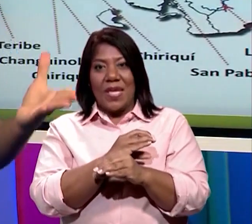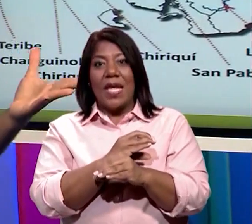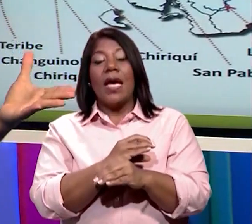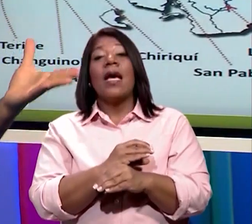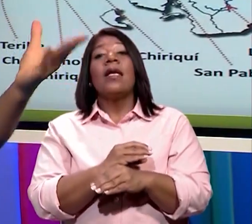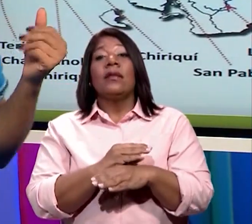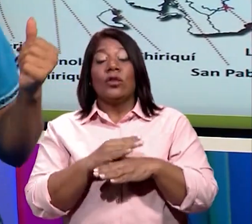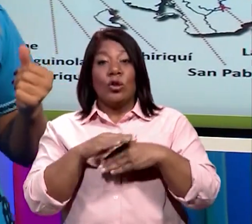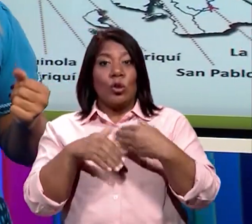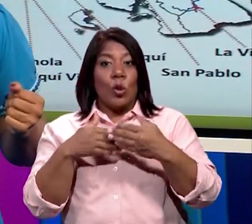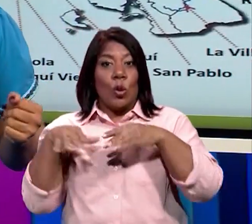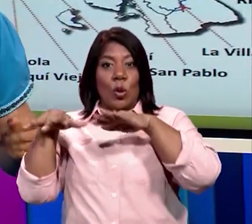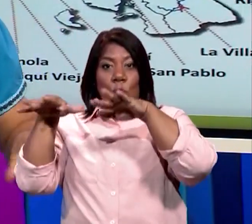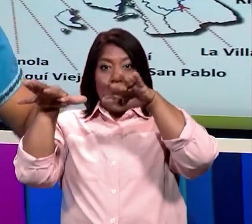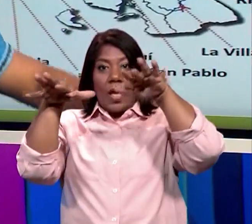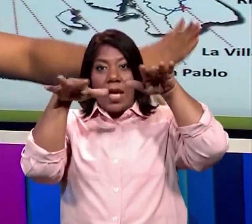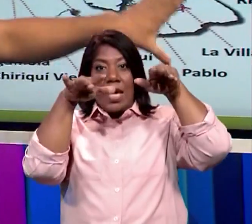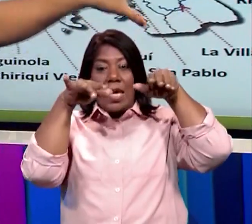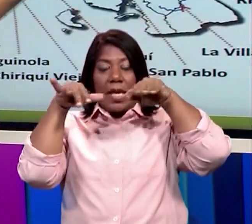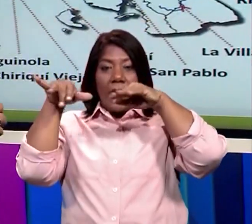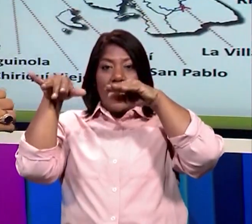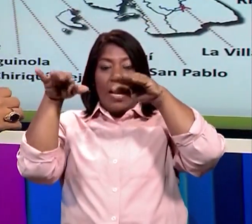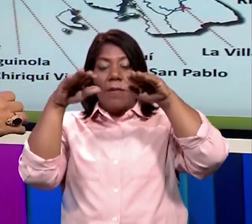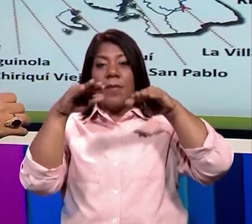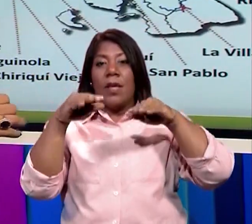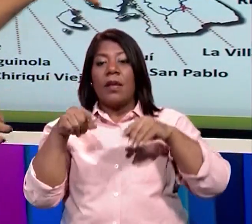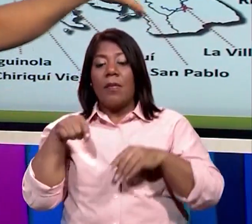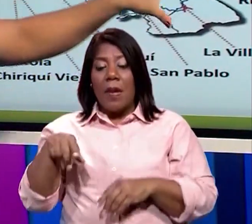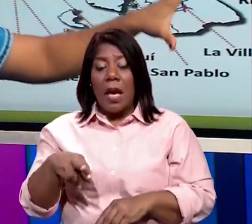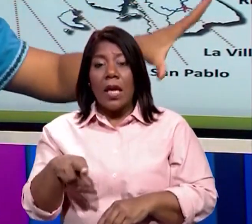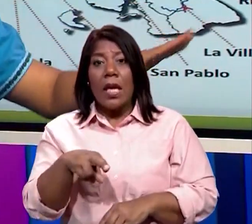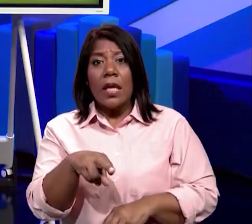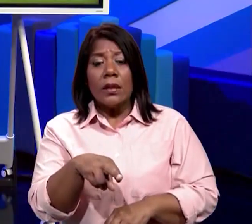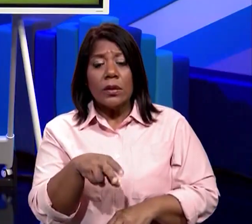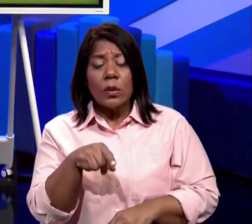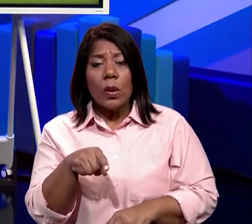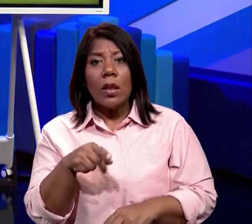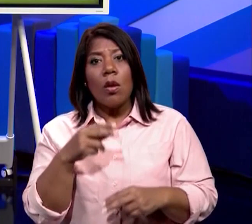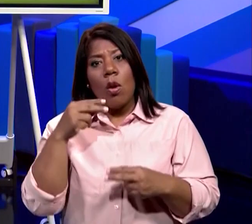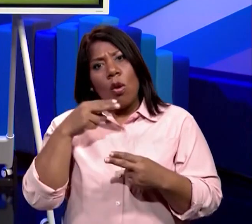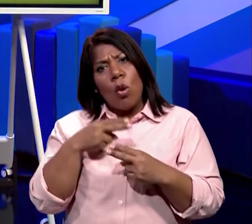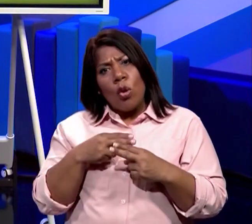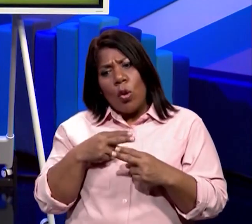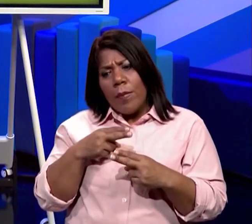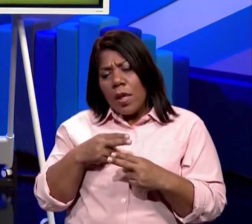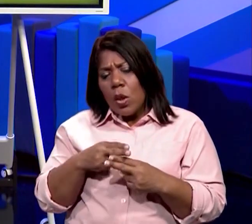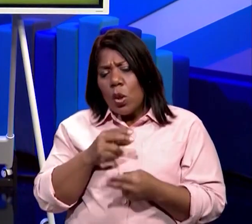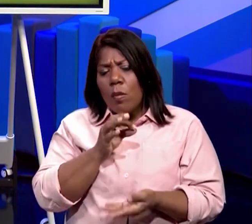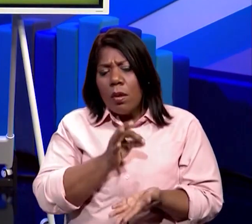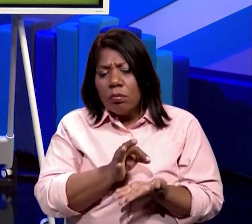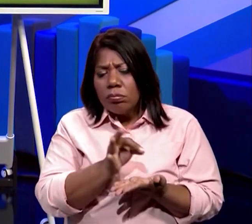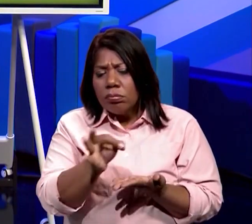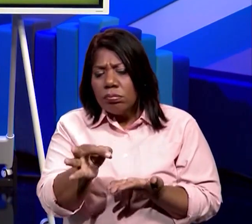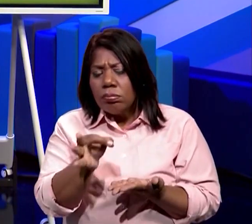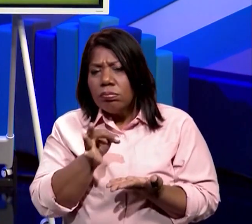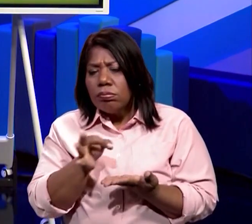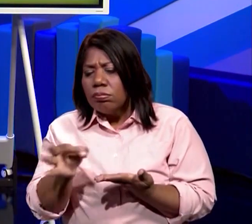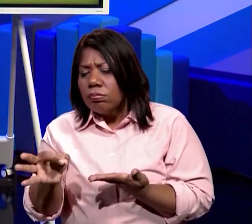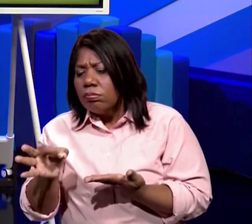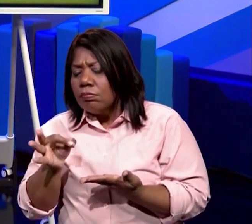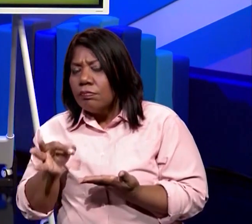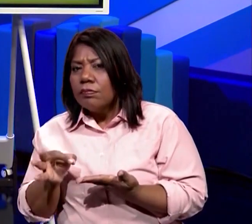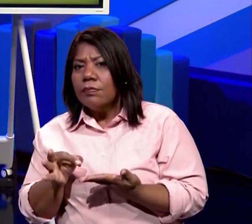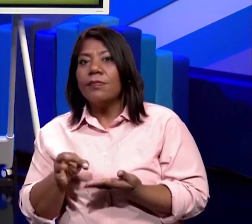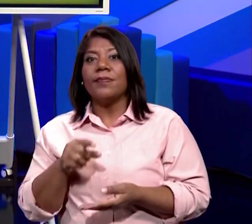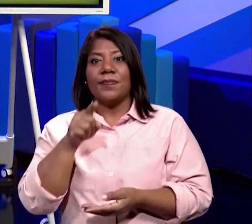nuestro medio ambiente para que ninguno de estos ríos que observemos aquí en pantalla y los ríos